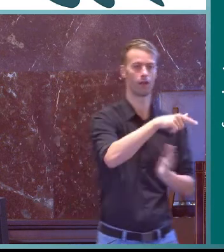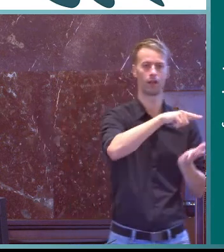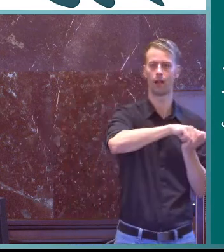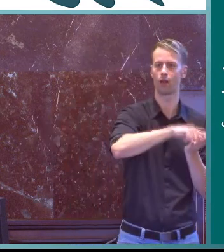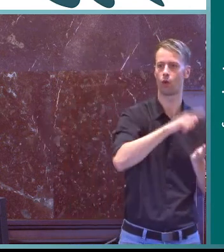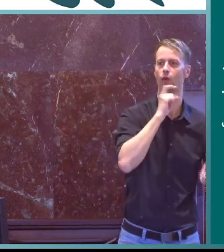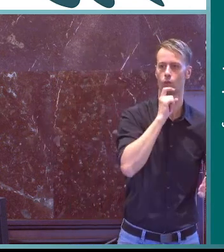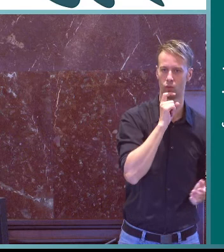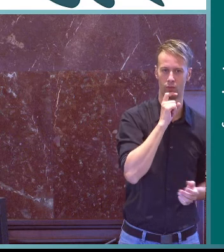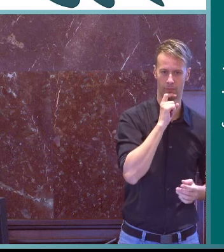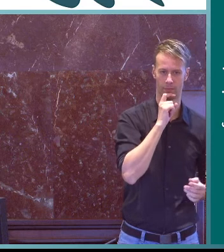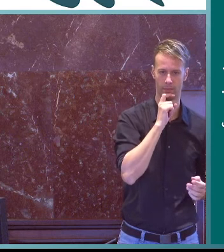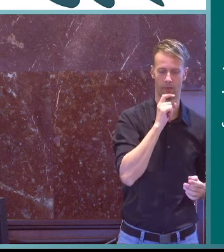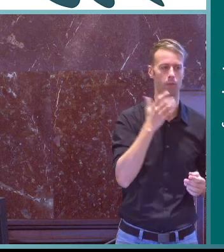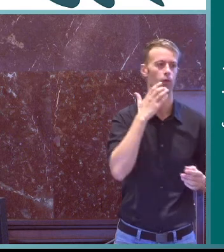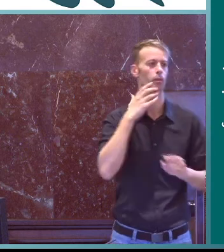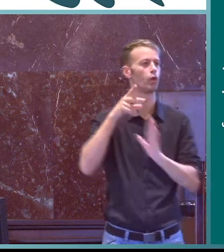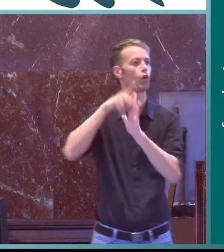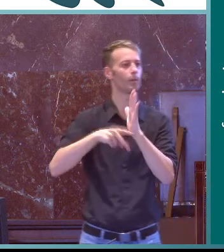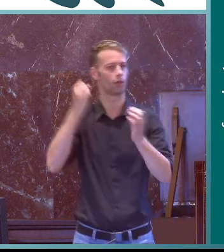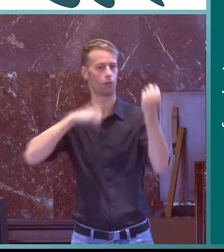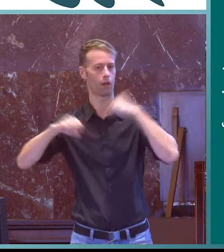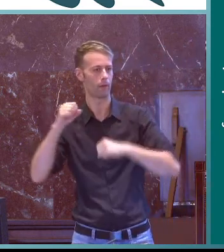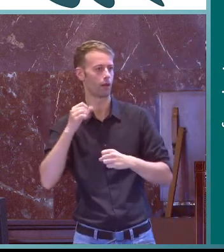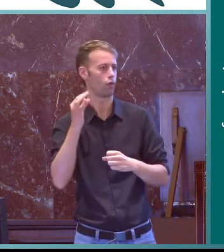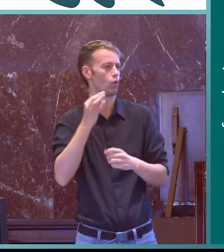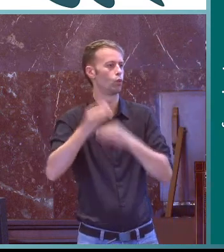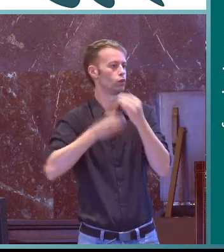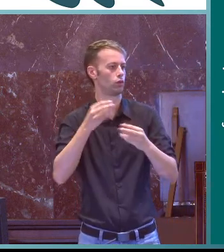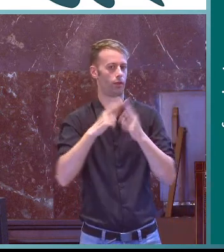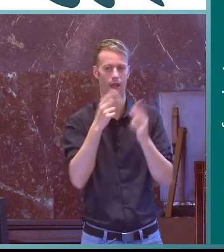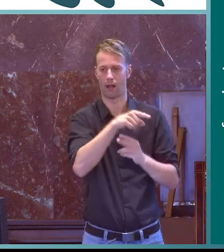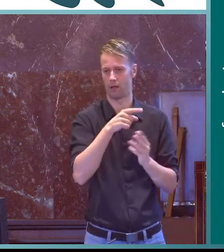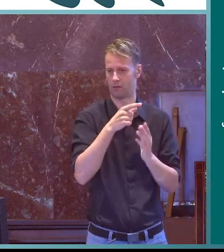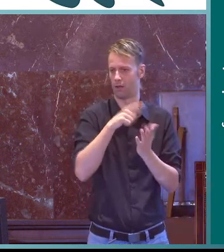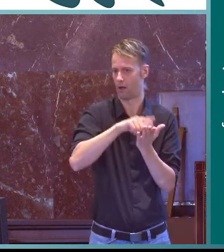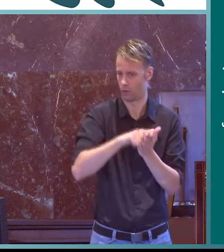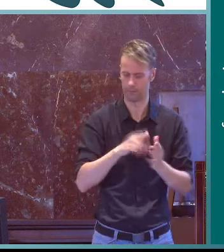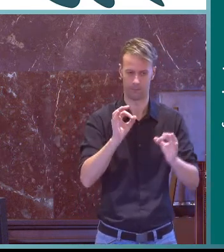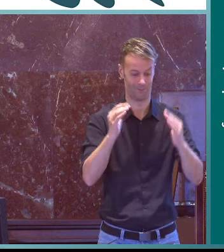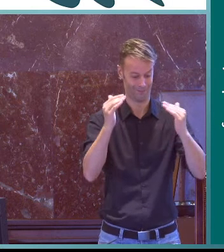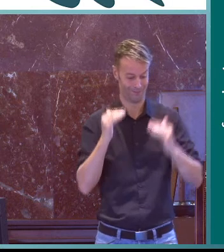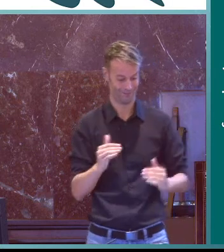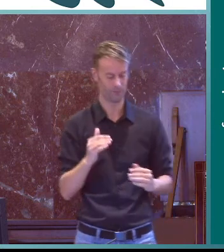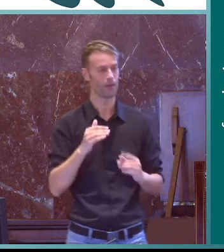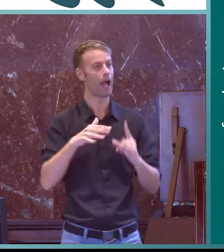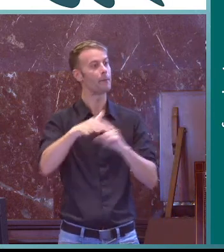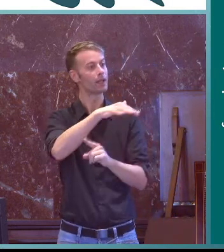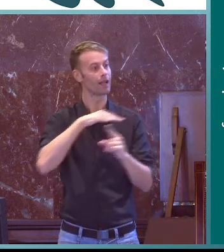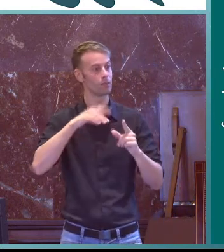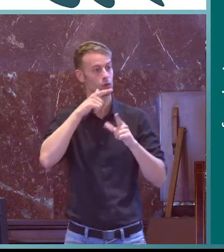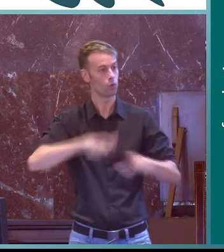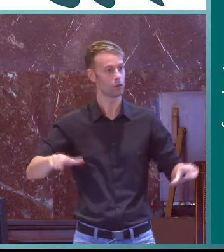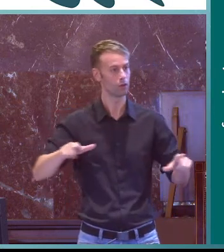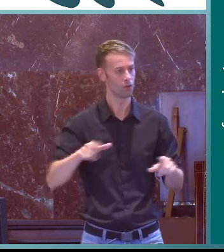investiga la influencia que tiene la sociedad en la lengua por ejemplo las normas de comportamiento de una sociedad como influyen en la